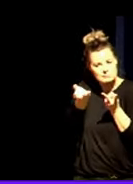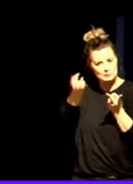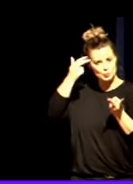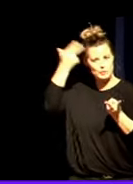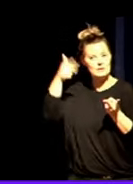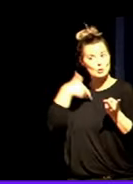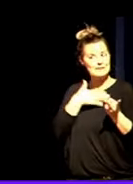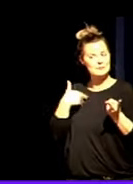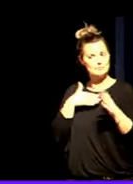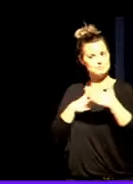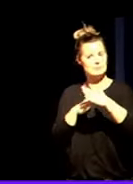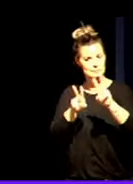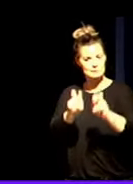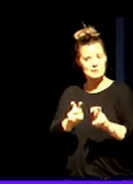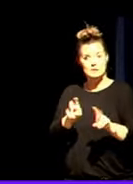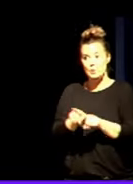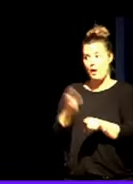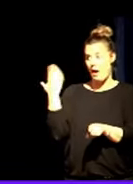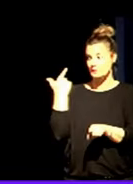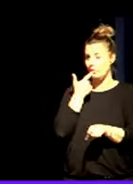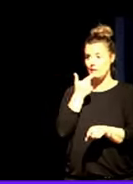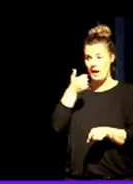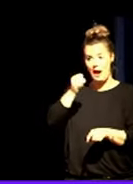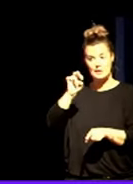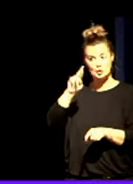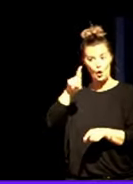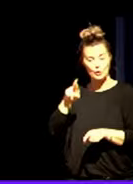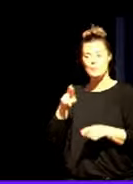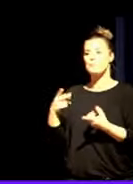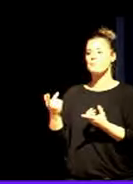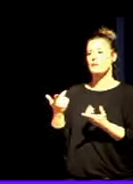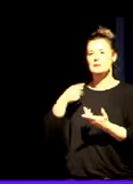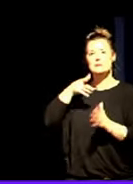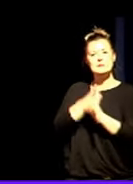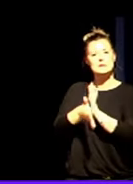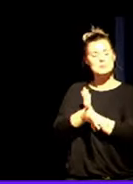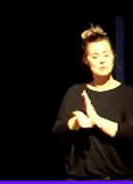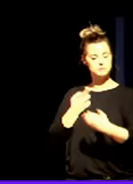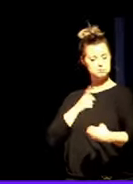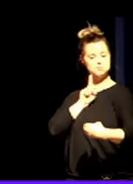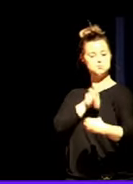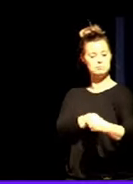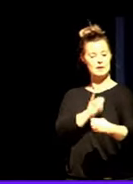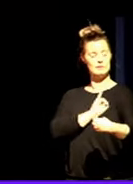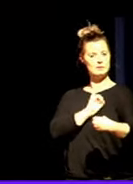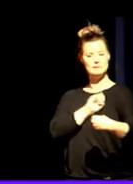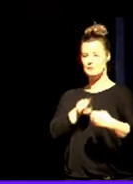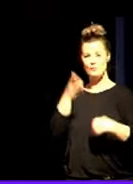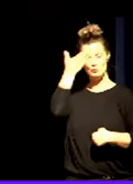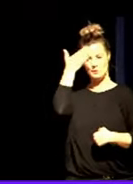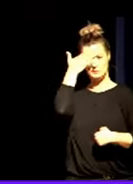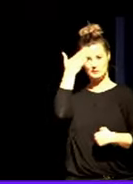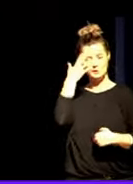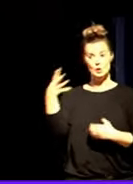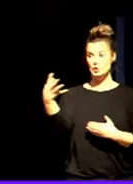porque, como decía Aitor, el sentimiento de pertenencia es fundamental. Todos los seres humanos tenemos que